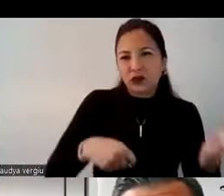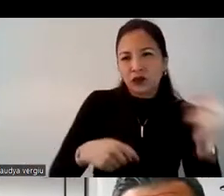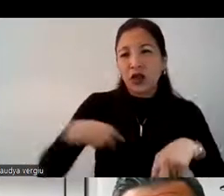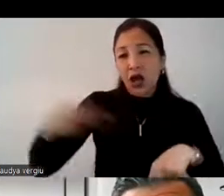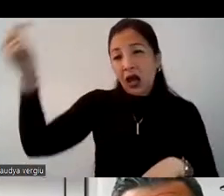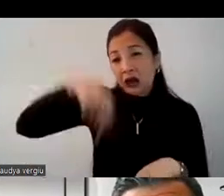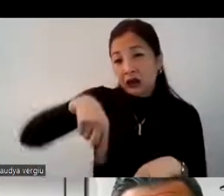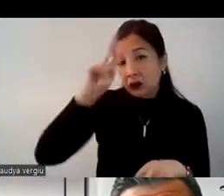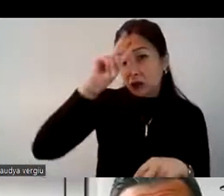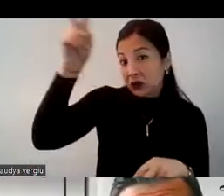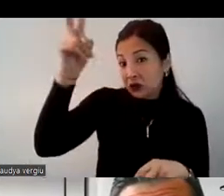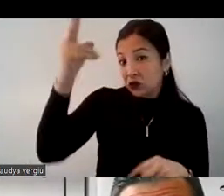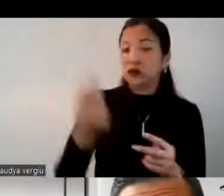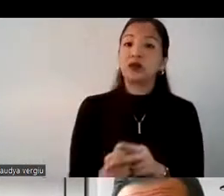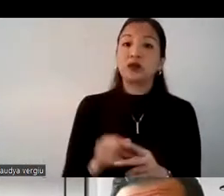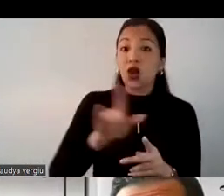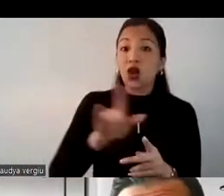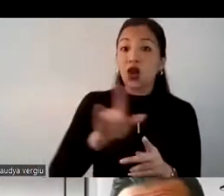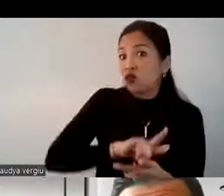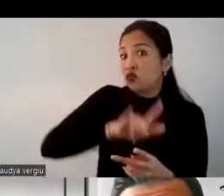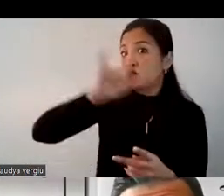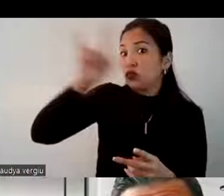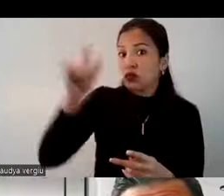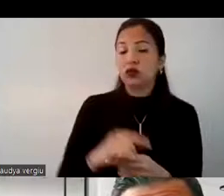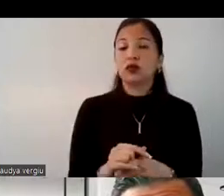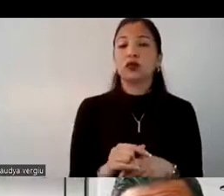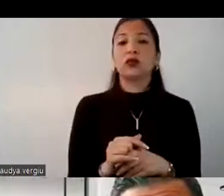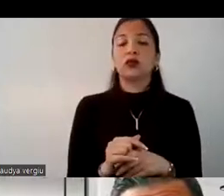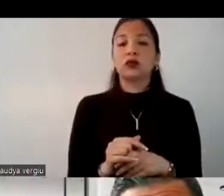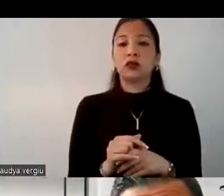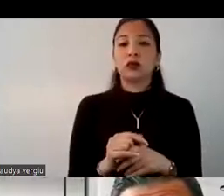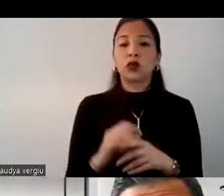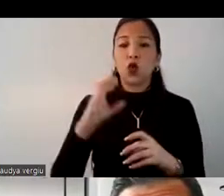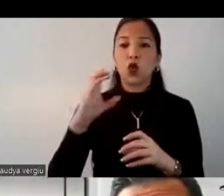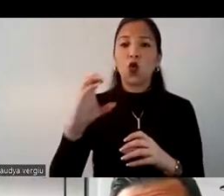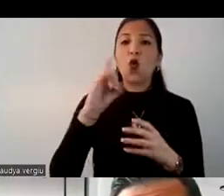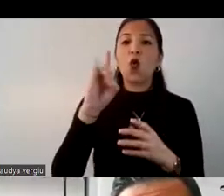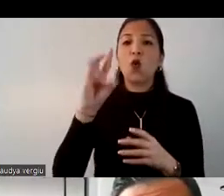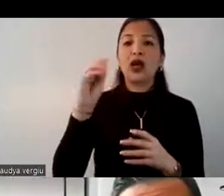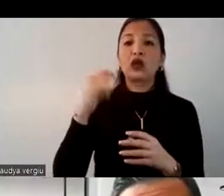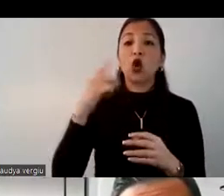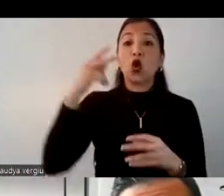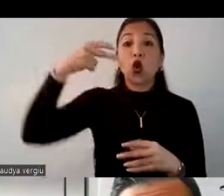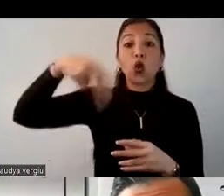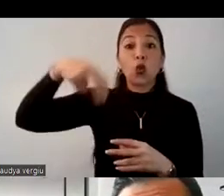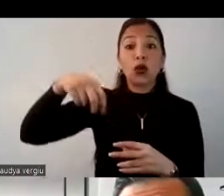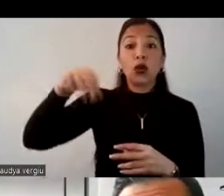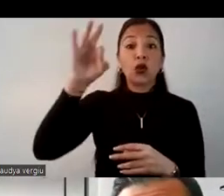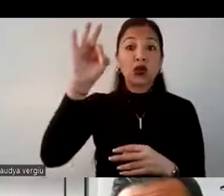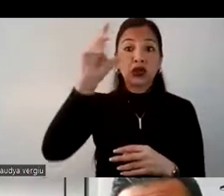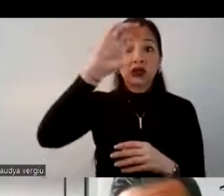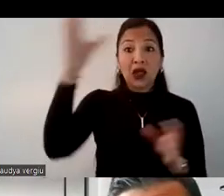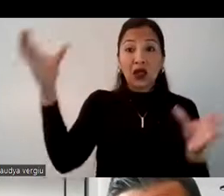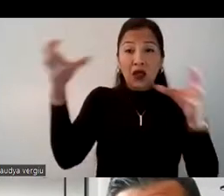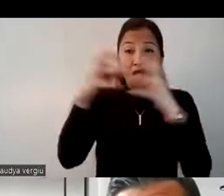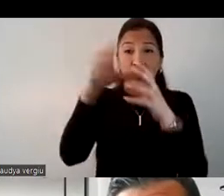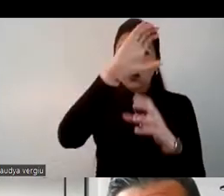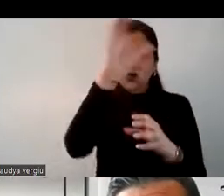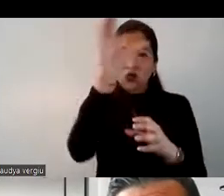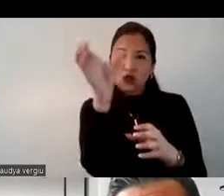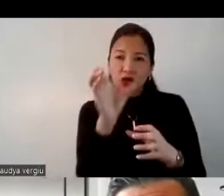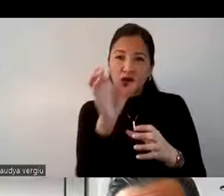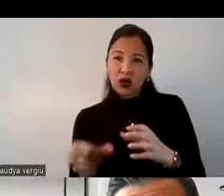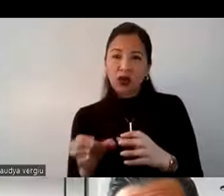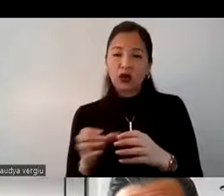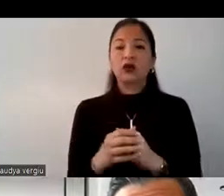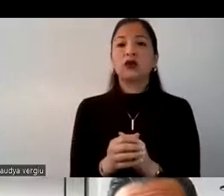Perú y nos ha ubicado en el puesto número 3 dentro de la región como emisores de